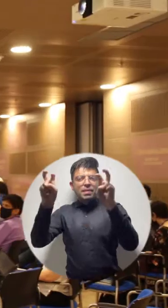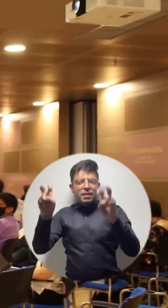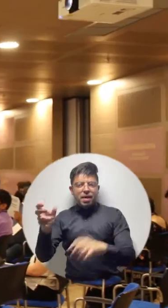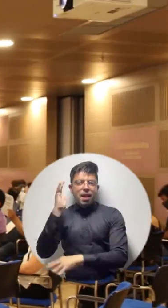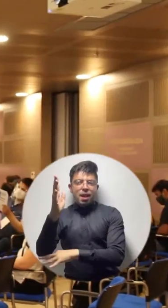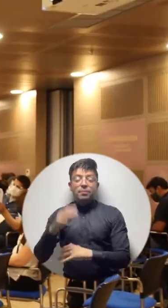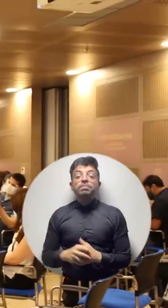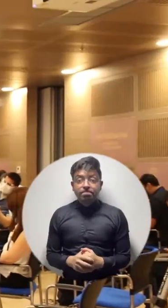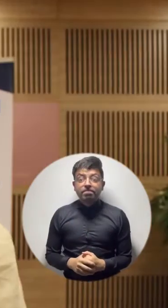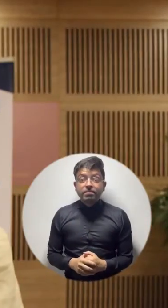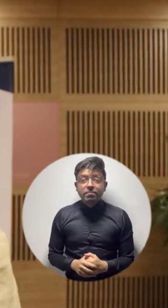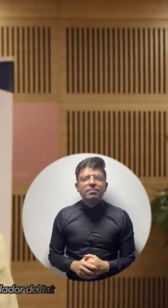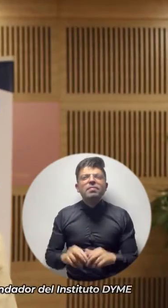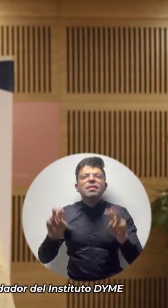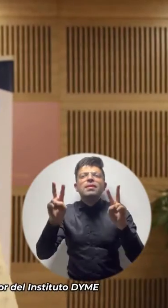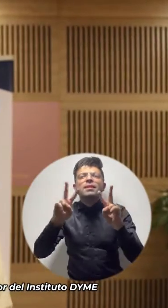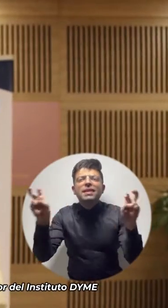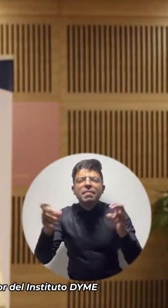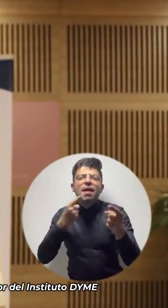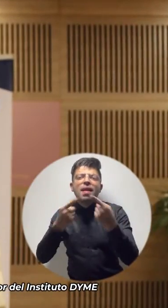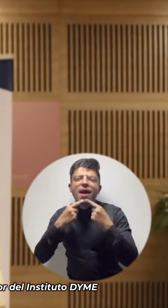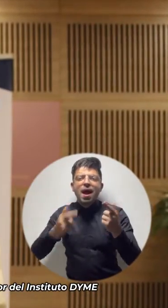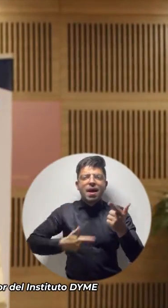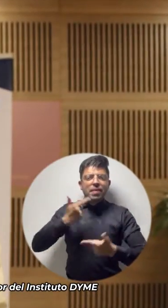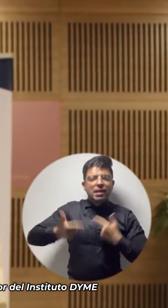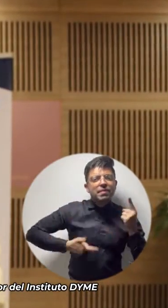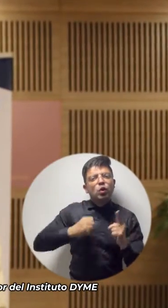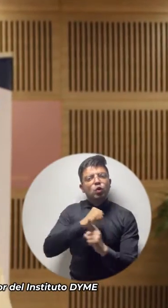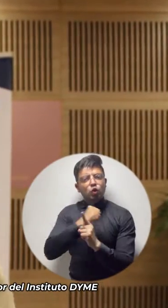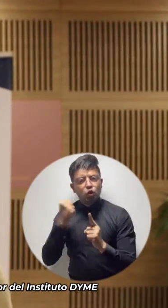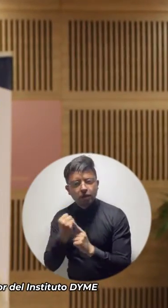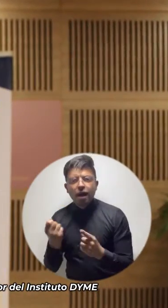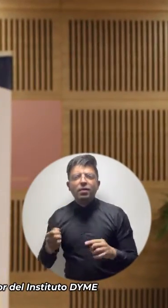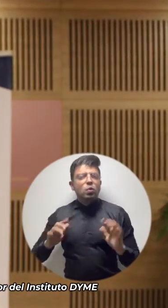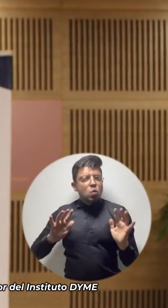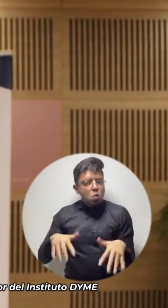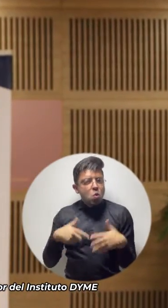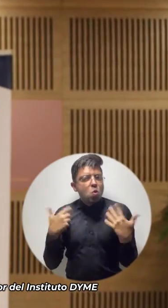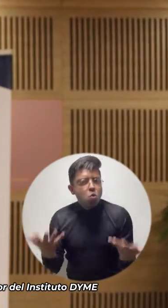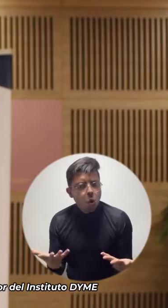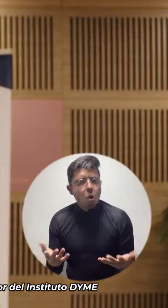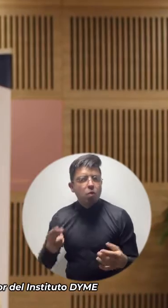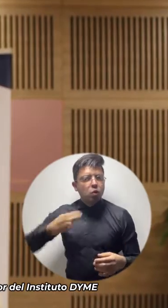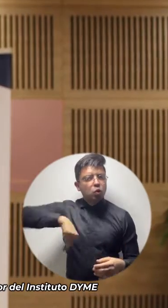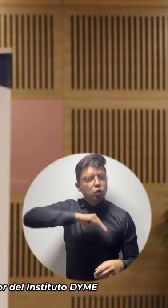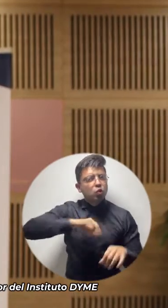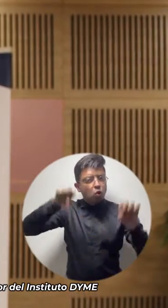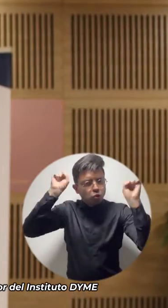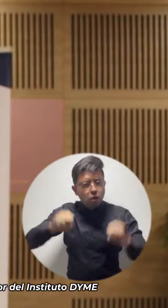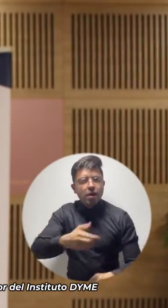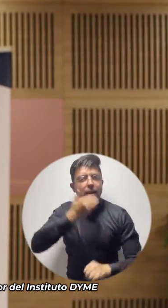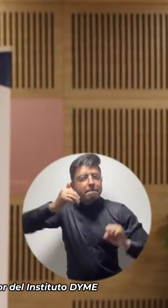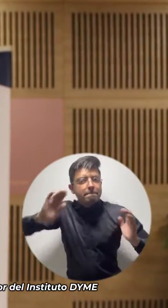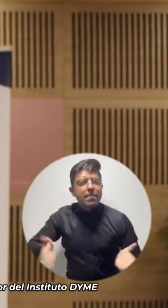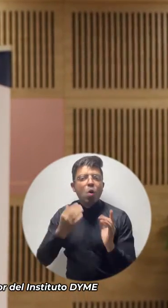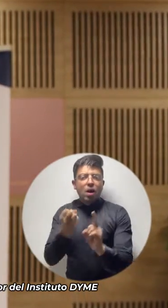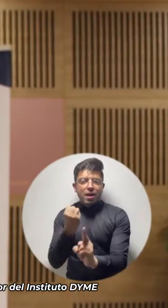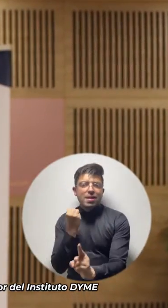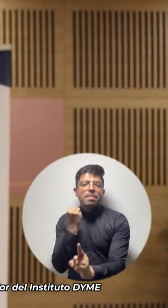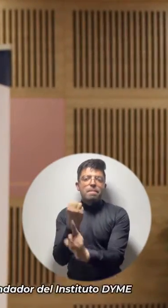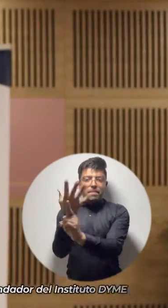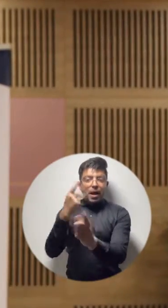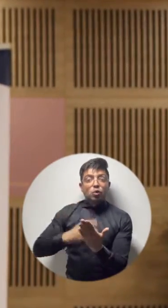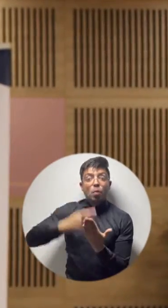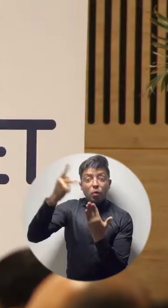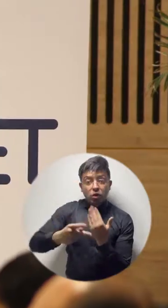para platicar sobre el tema de emprendimiento social y cómo podemos mejorar el impacto de los proyectos que están